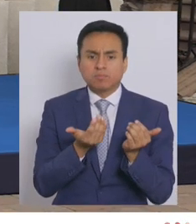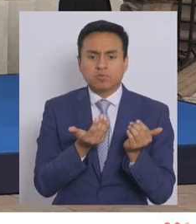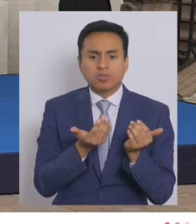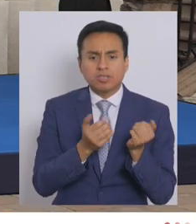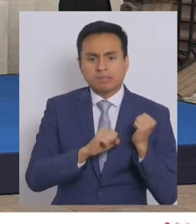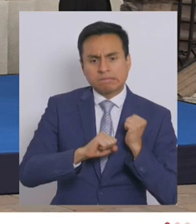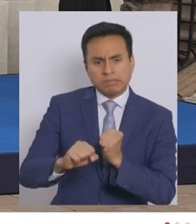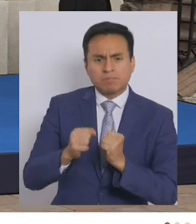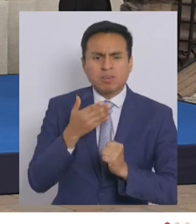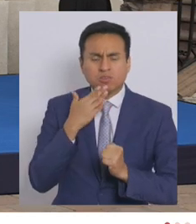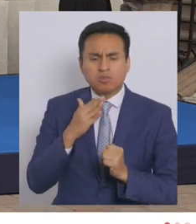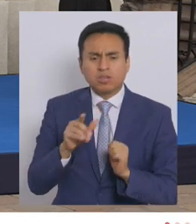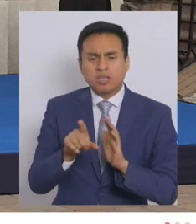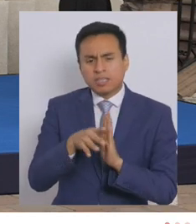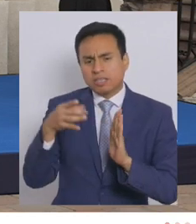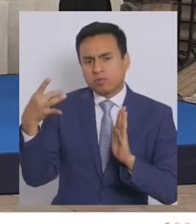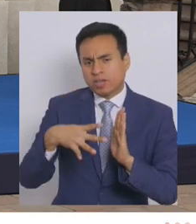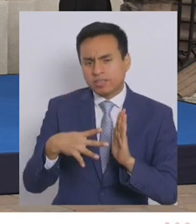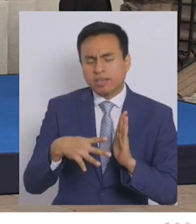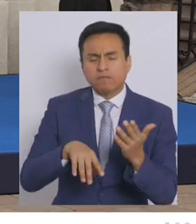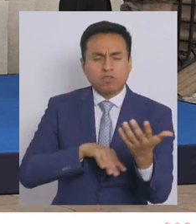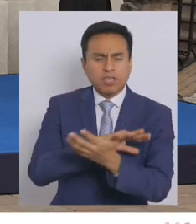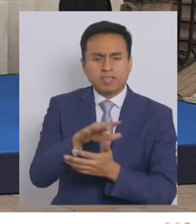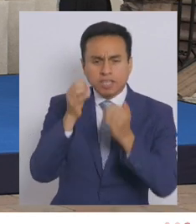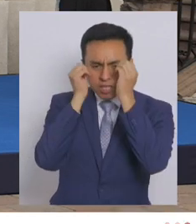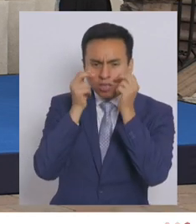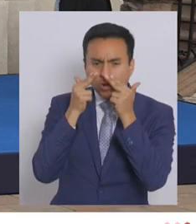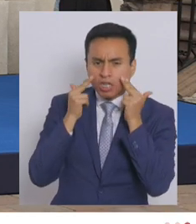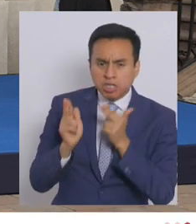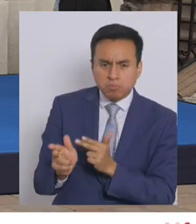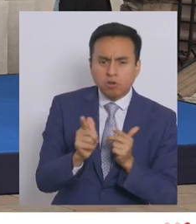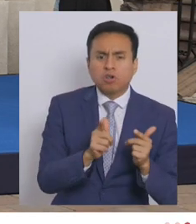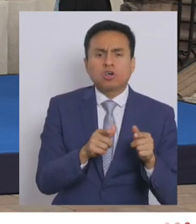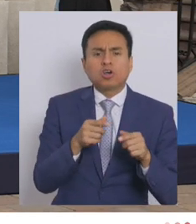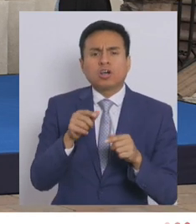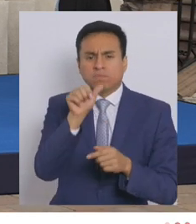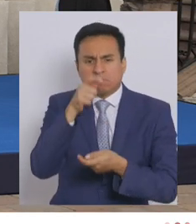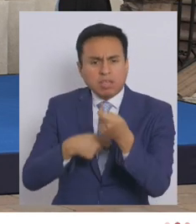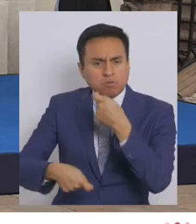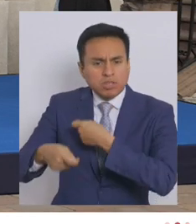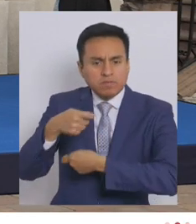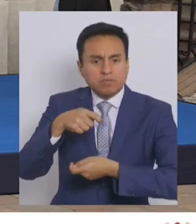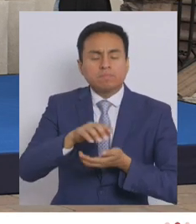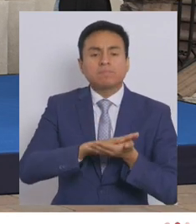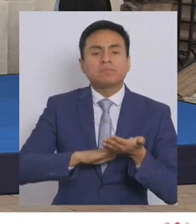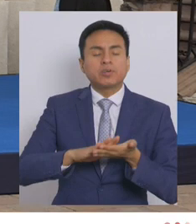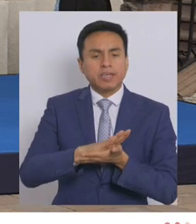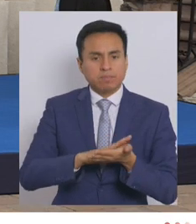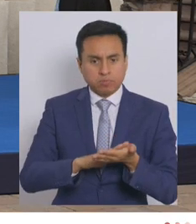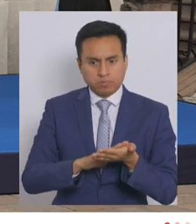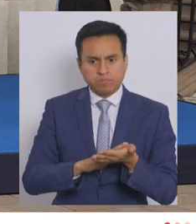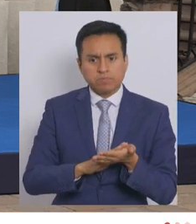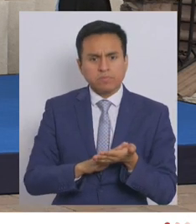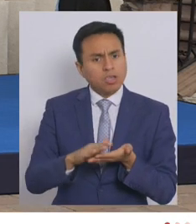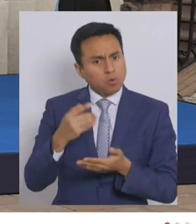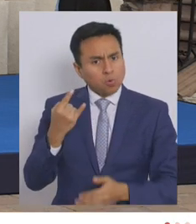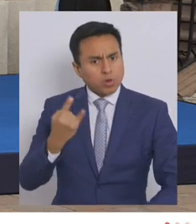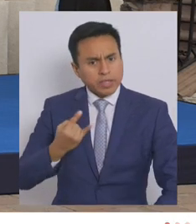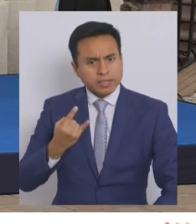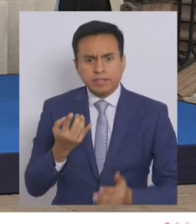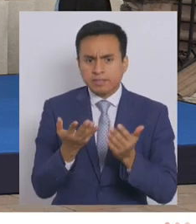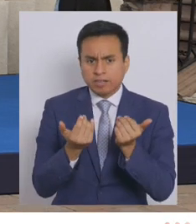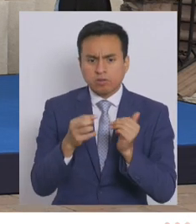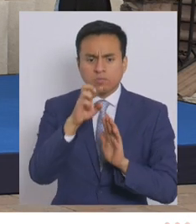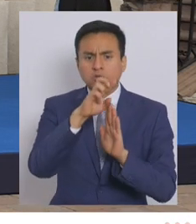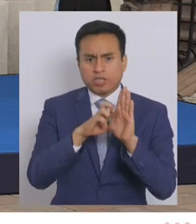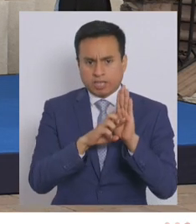poder combatir mejor la delincuencia, la violencia, el terrorismo, el narcotráfico. Por ejemplo, ¿cómo no van a ser urgentes y necesarios